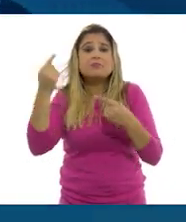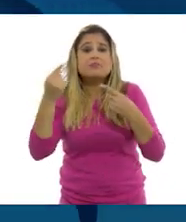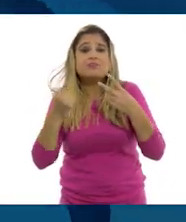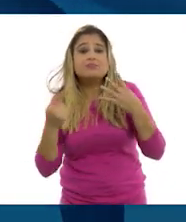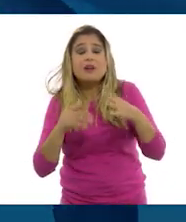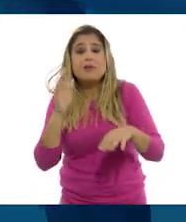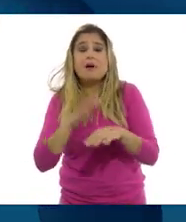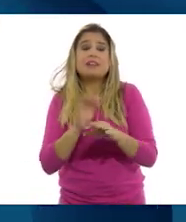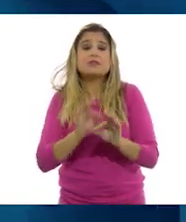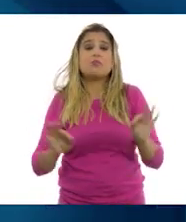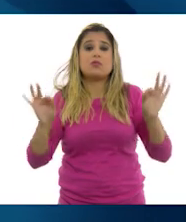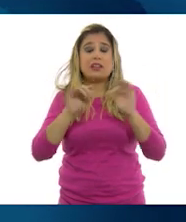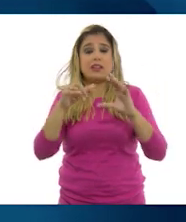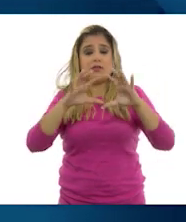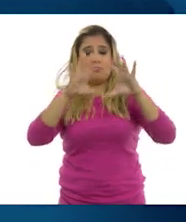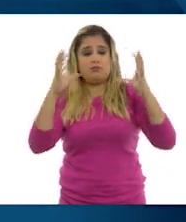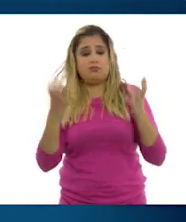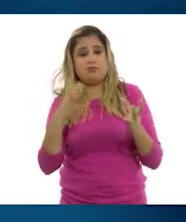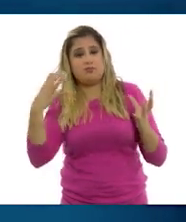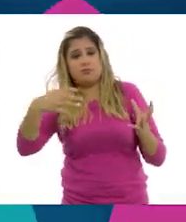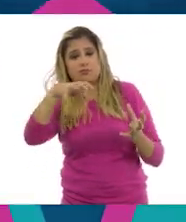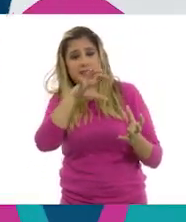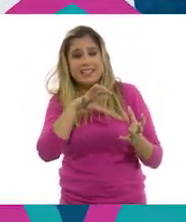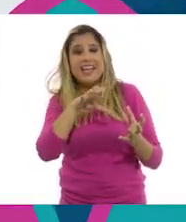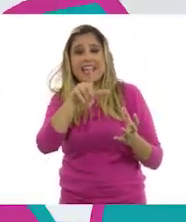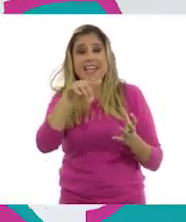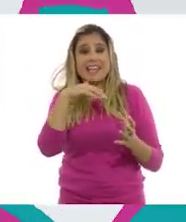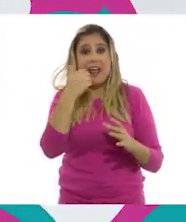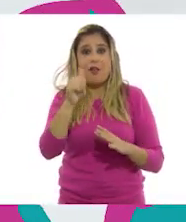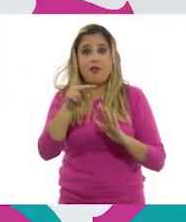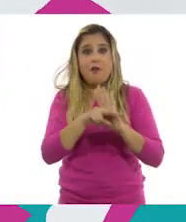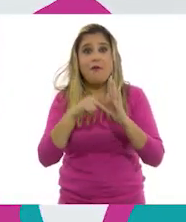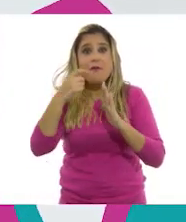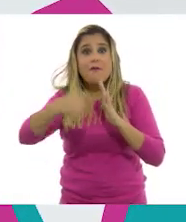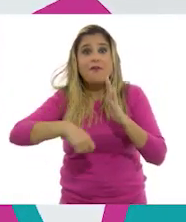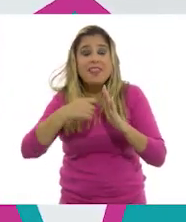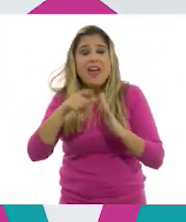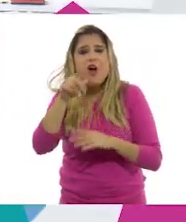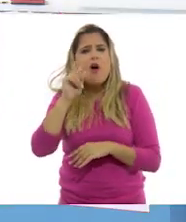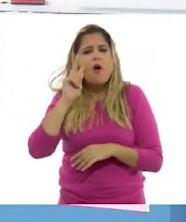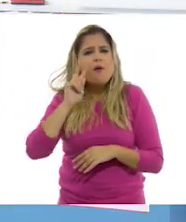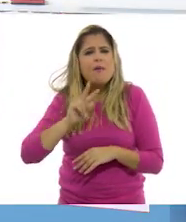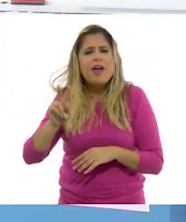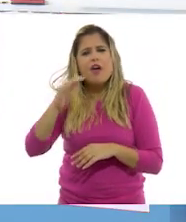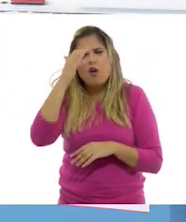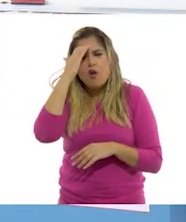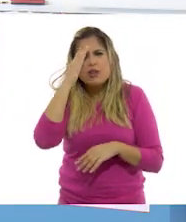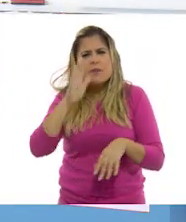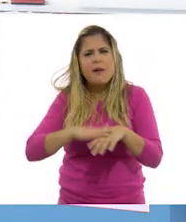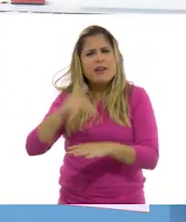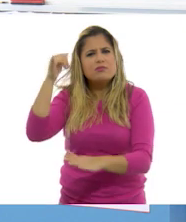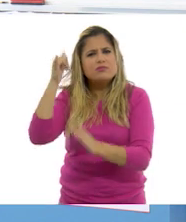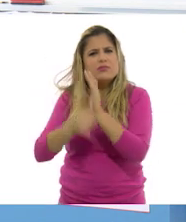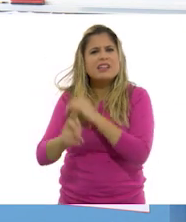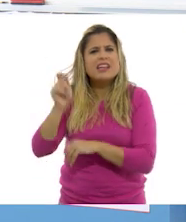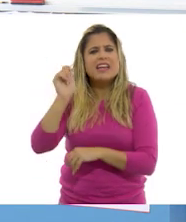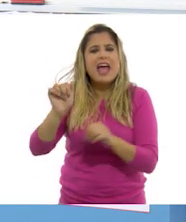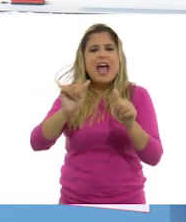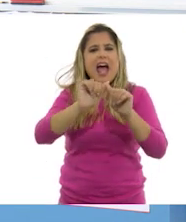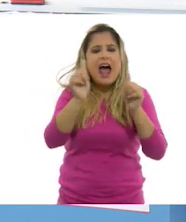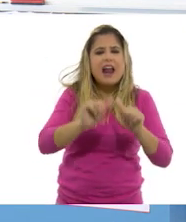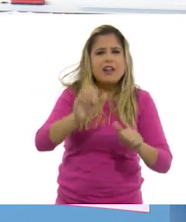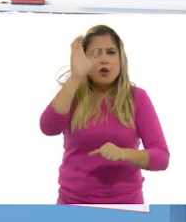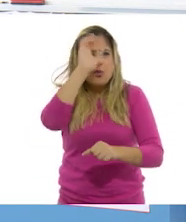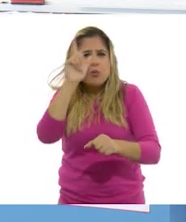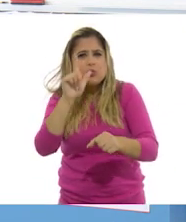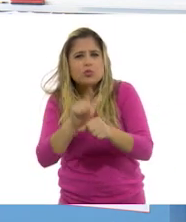importantes en este continente. Les invito a mirar el siguiente video para conocer un poco sobre África y su